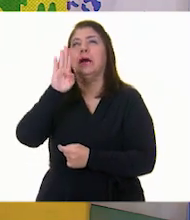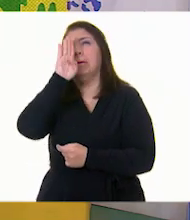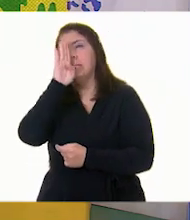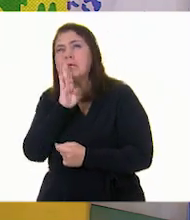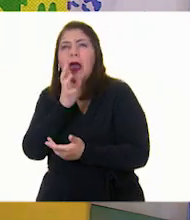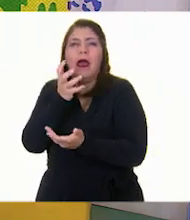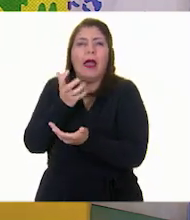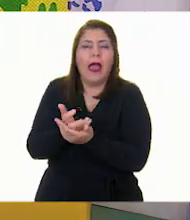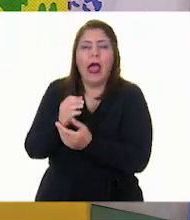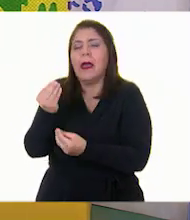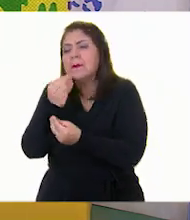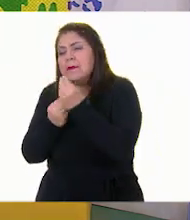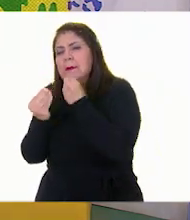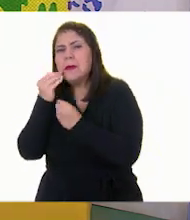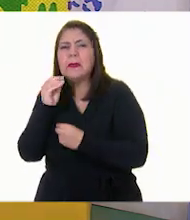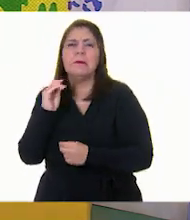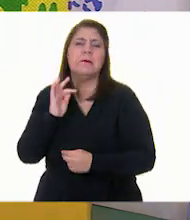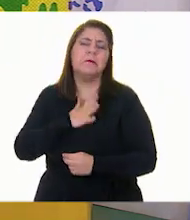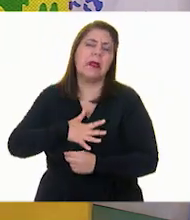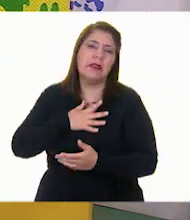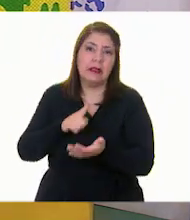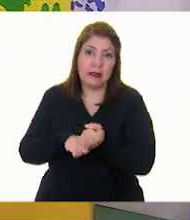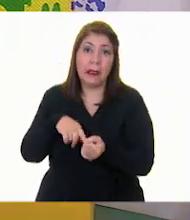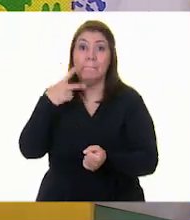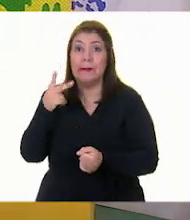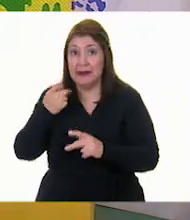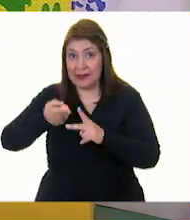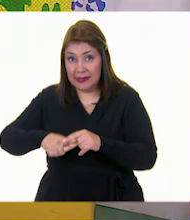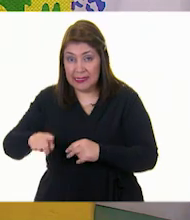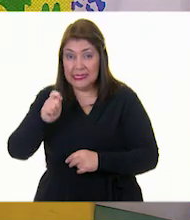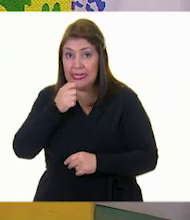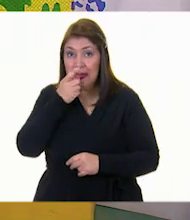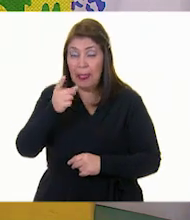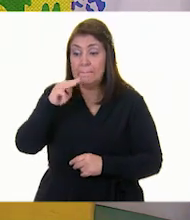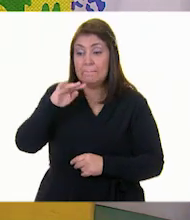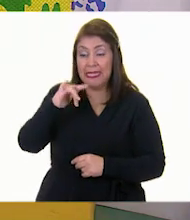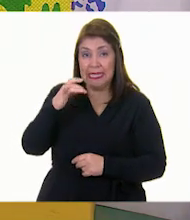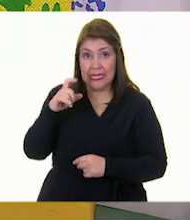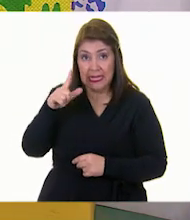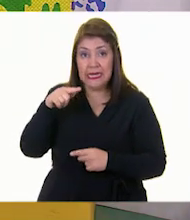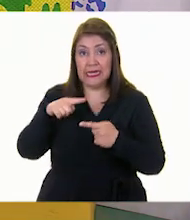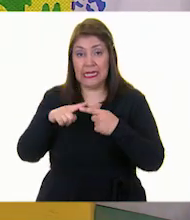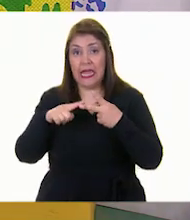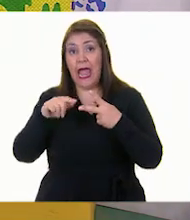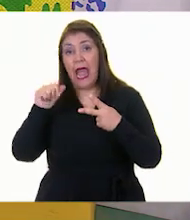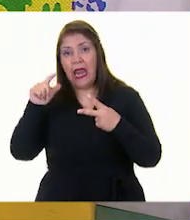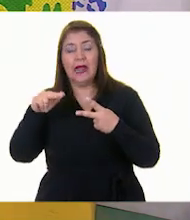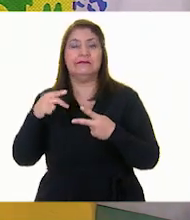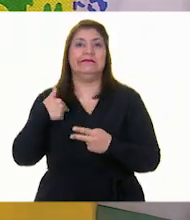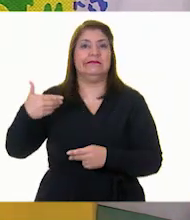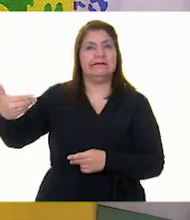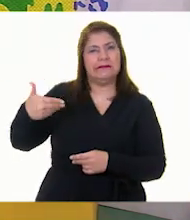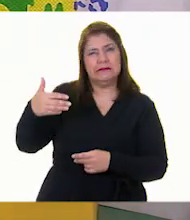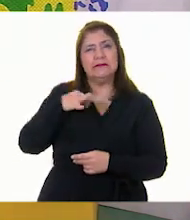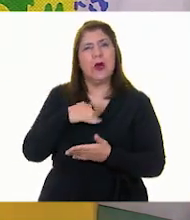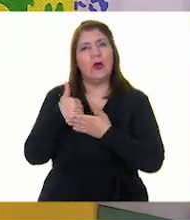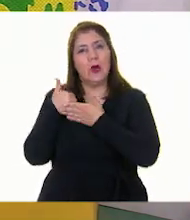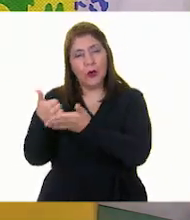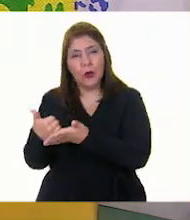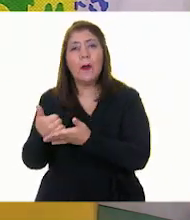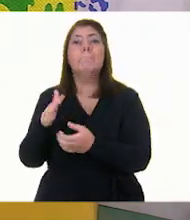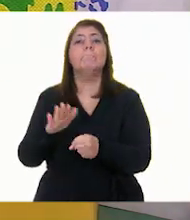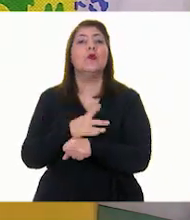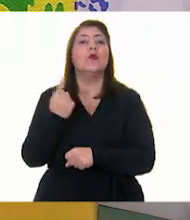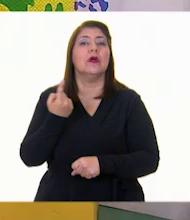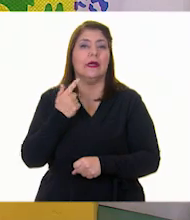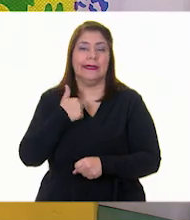comenzar, te comento que Miguel y Alan, del Estado de México, me pidieron ayuda. Pues quieren que los